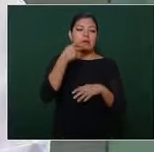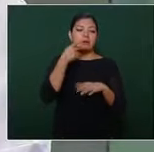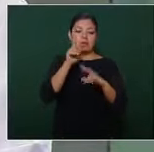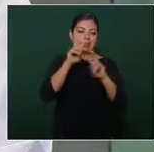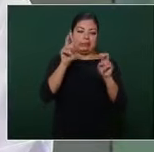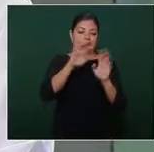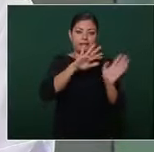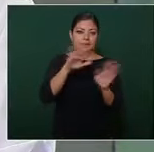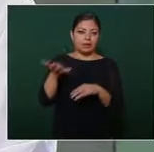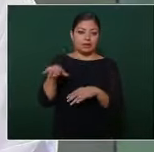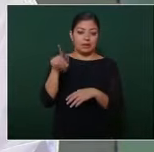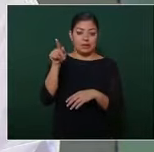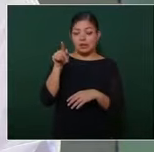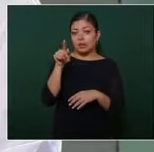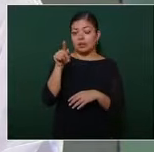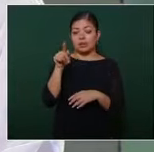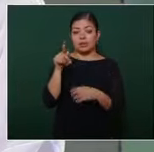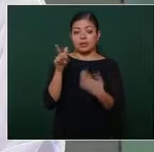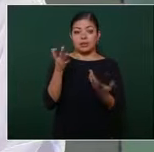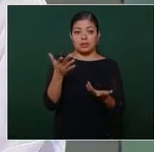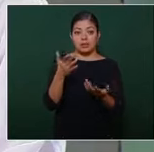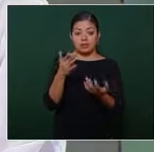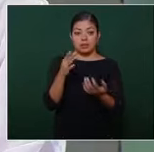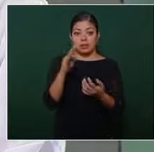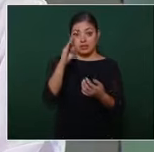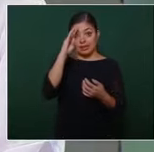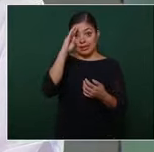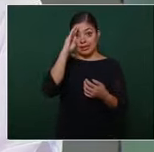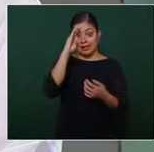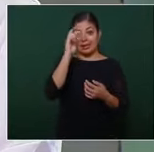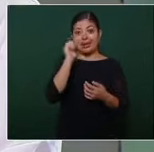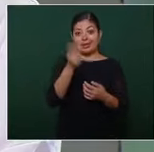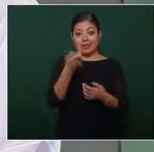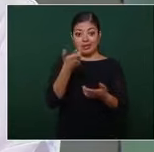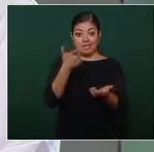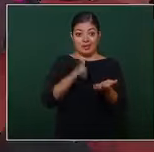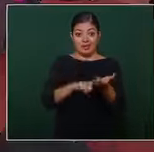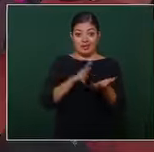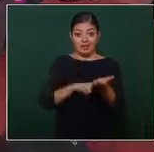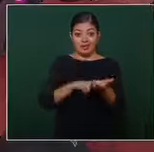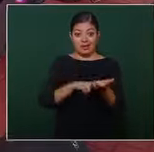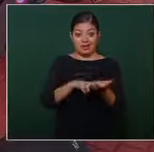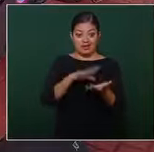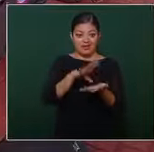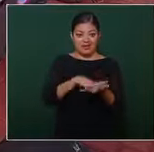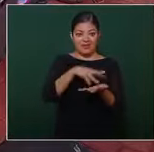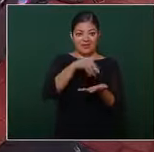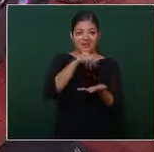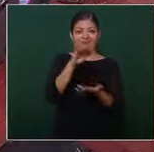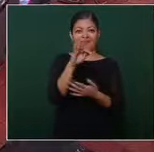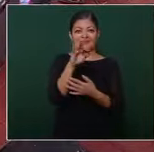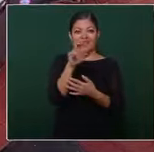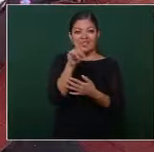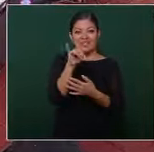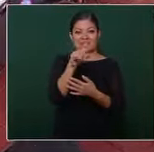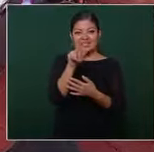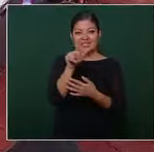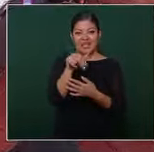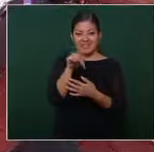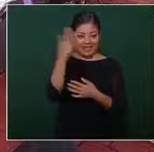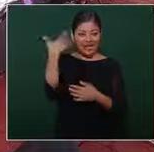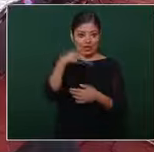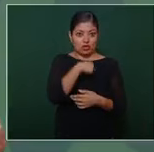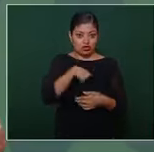no sólo el precio de los fertilizantes antes producíamos nosotros los fertilizantes